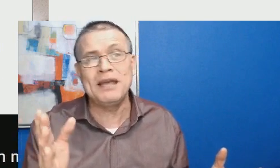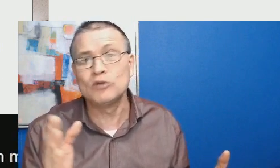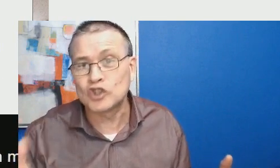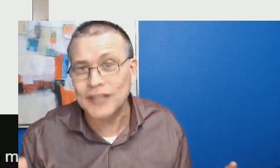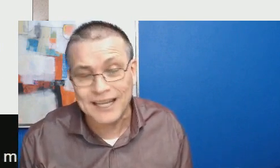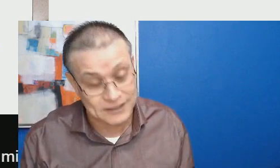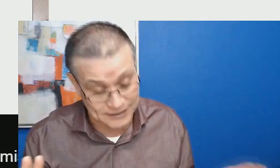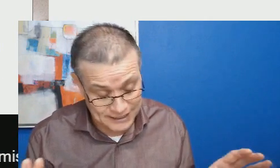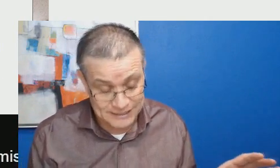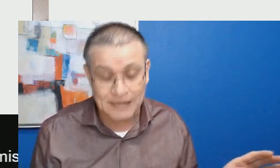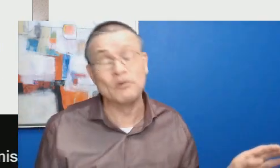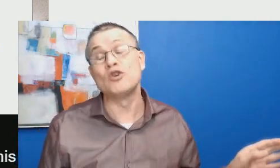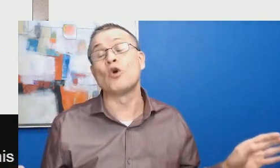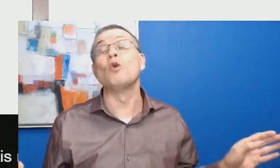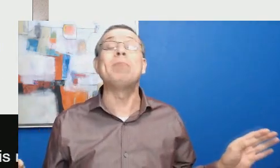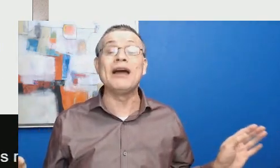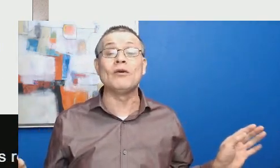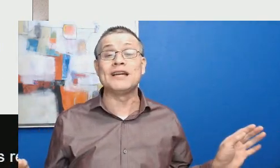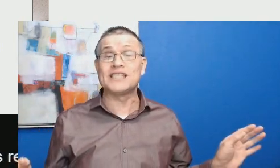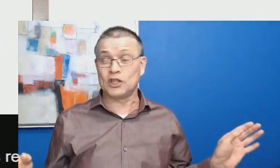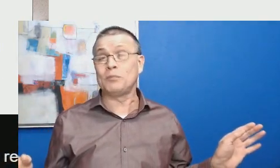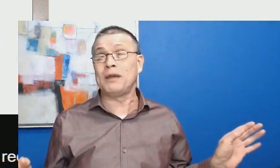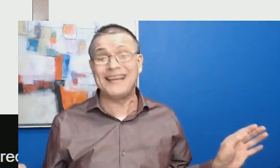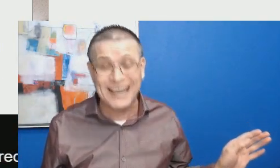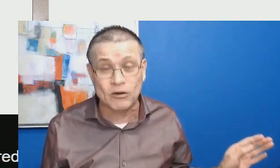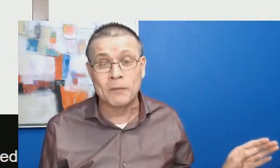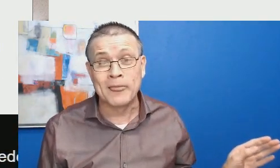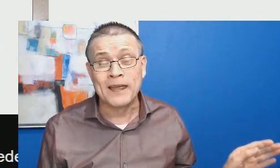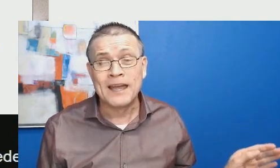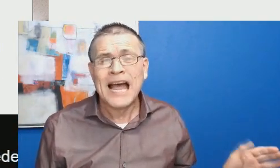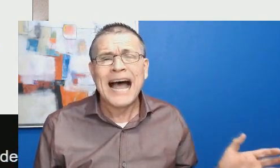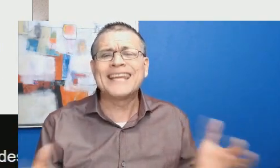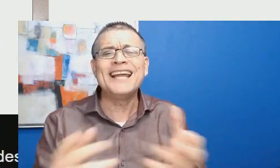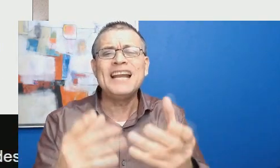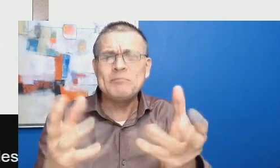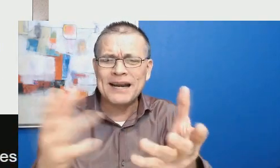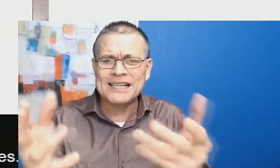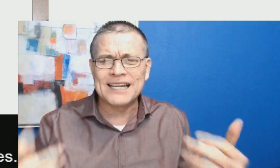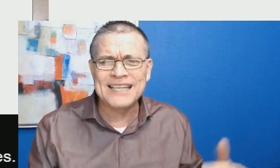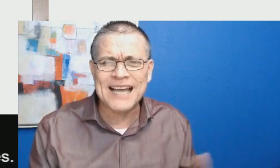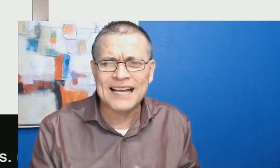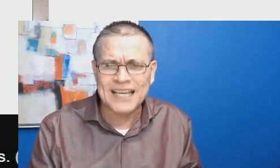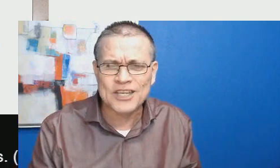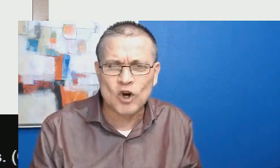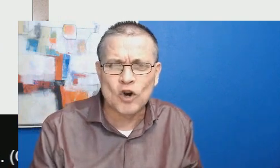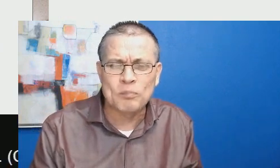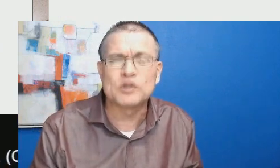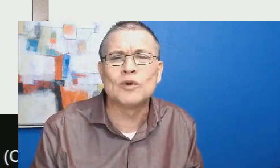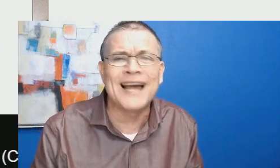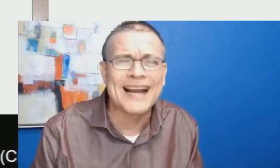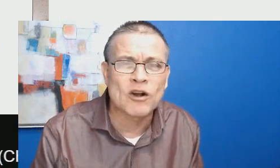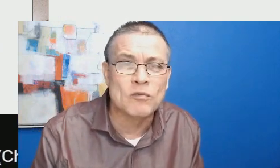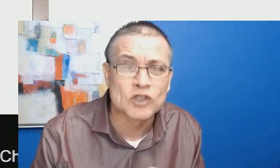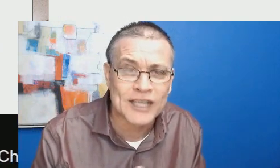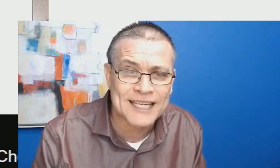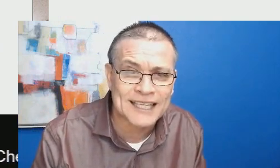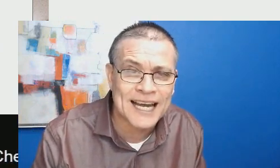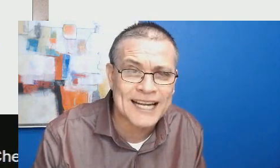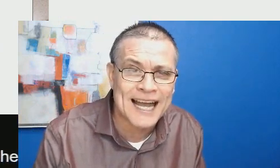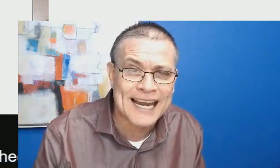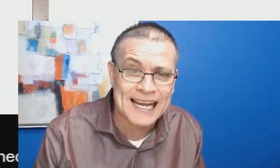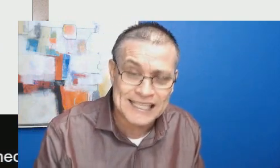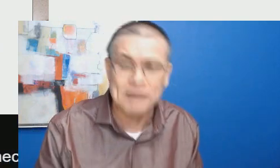perdóneme usted, sé que está muy ocupado echándome veneno. ¿A quién le parecería que yo postulara como